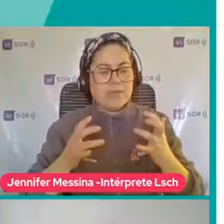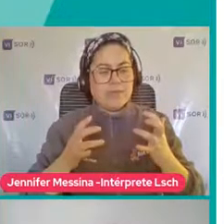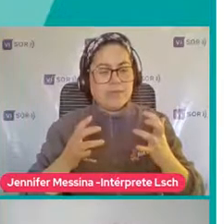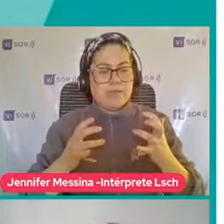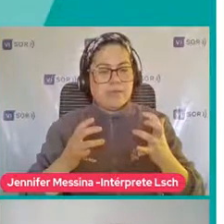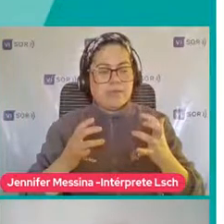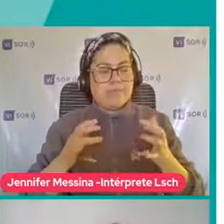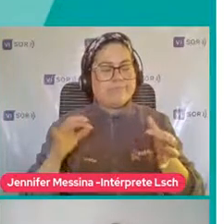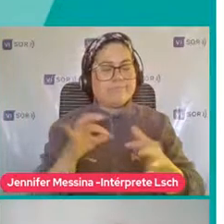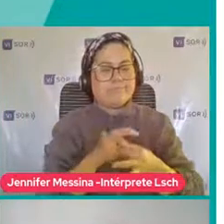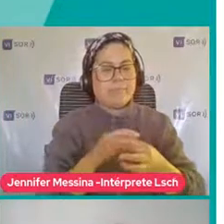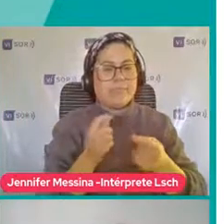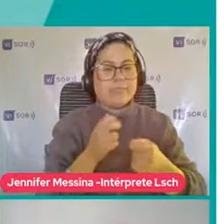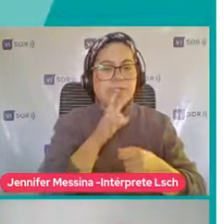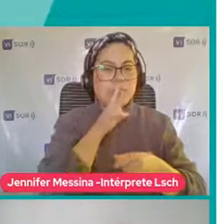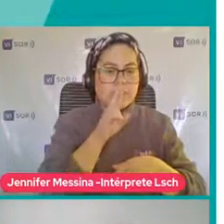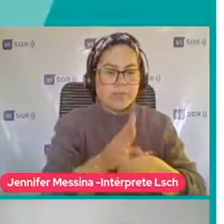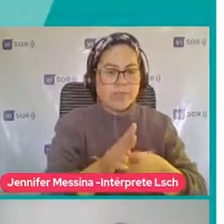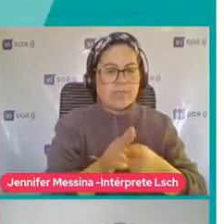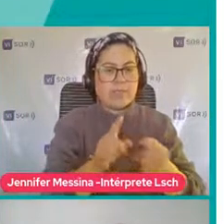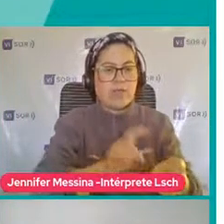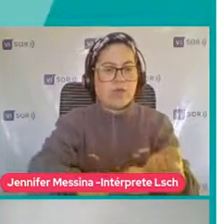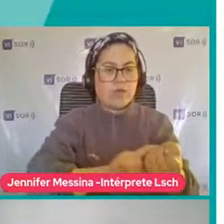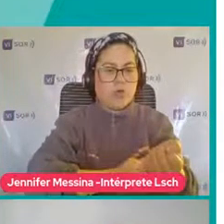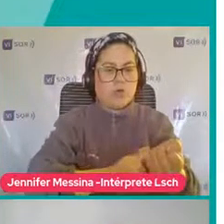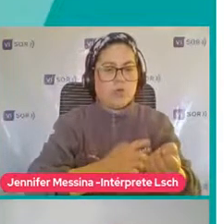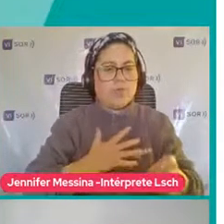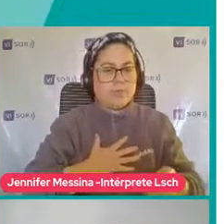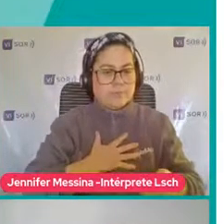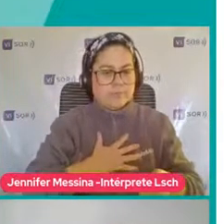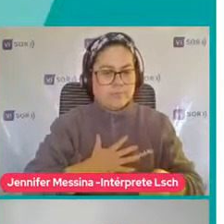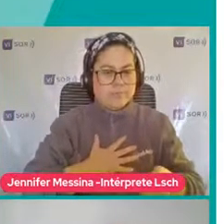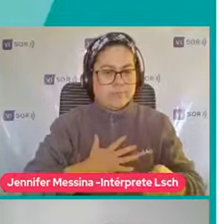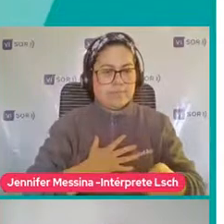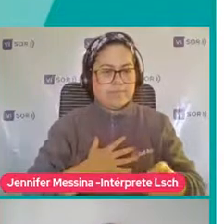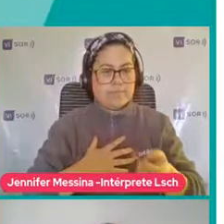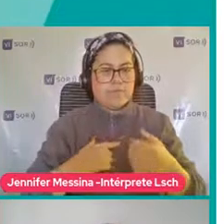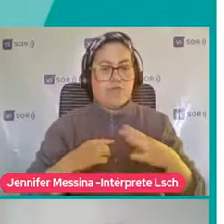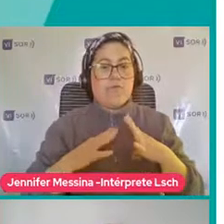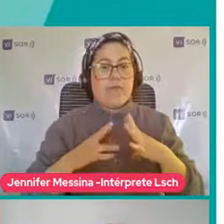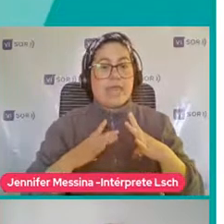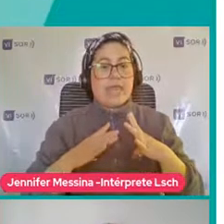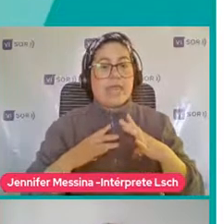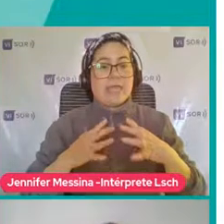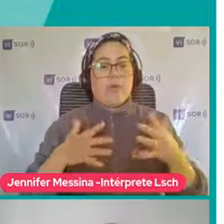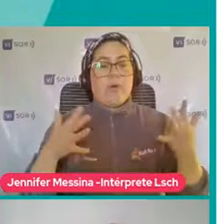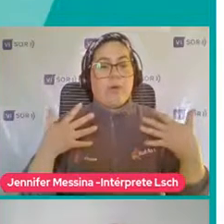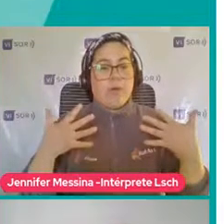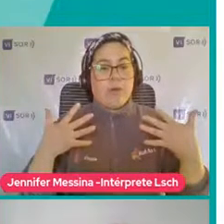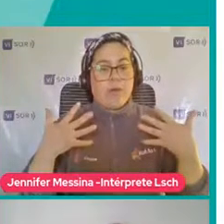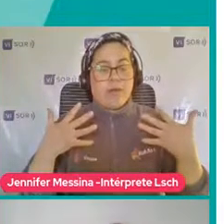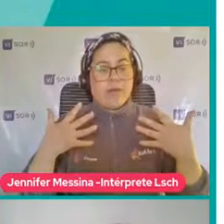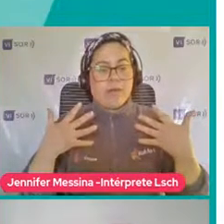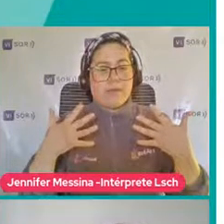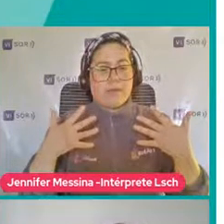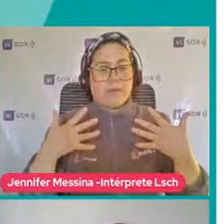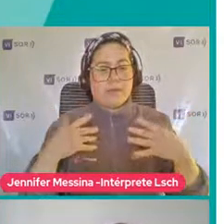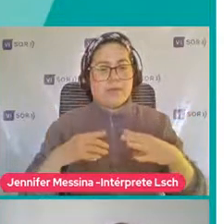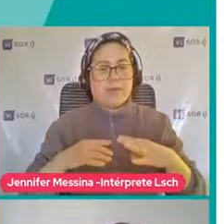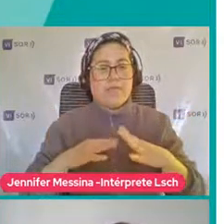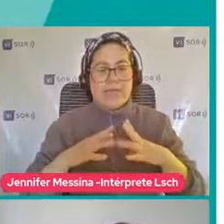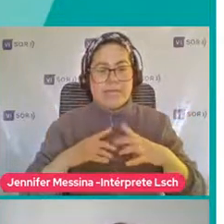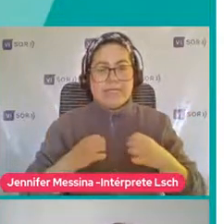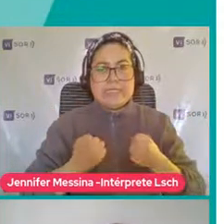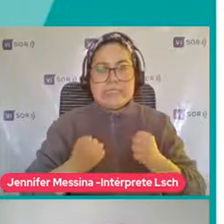Es como una respuesta A una conducta Que puede ser en general Emocional Me siento muy feliz Entonces yo muevo los dedos Me siento muy ansioso